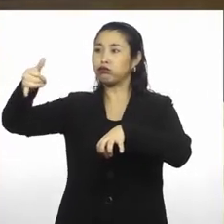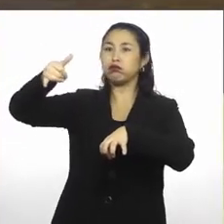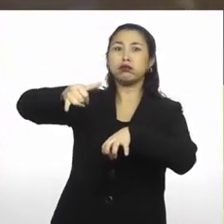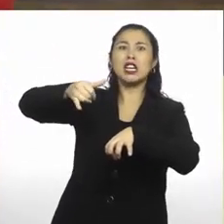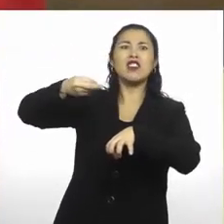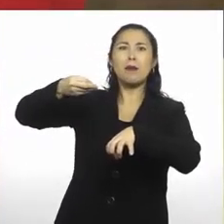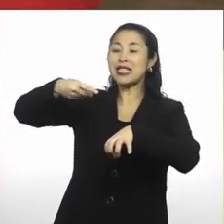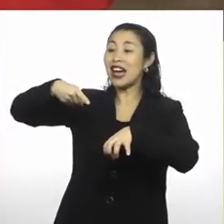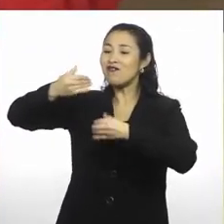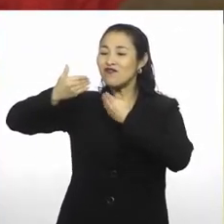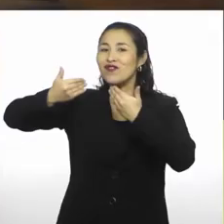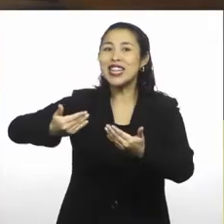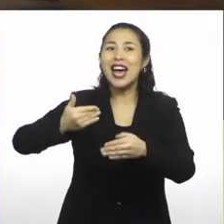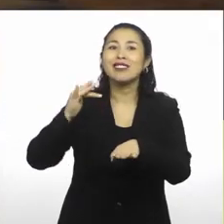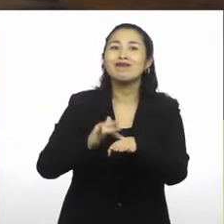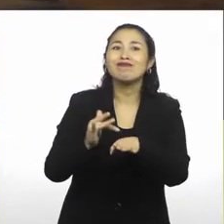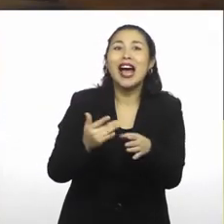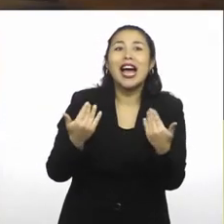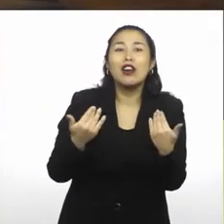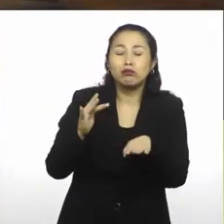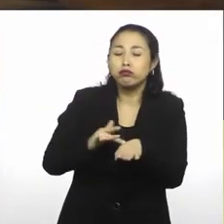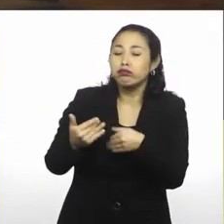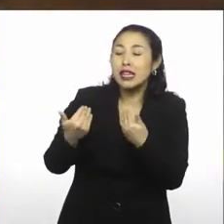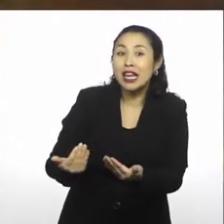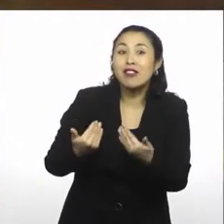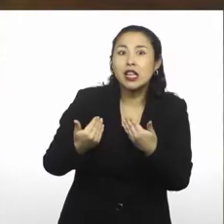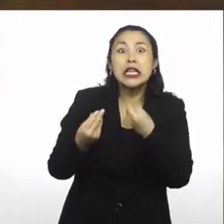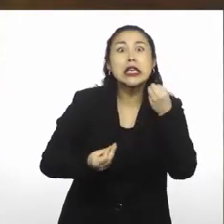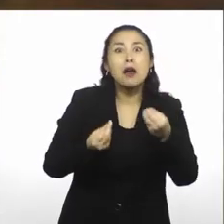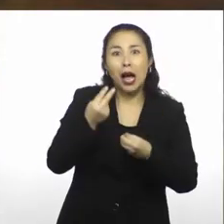alcohol que tenemos en la bolsa. ¿Qué va a pasar? Atención.